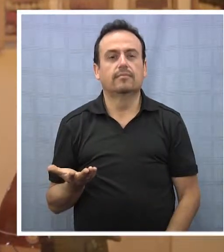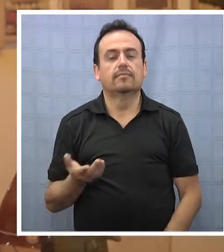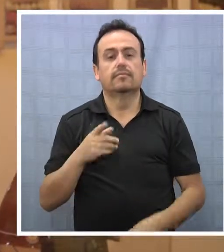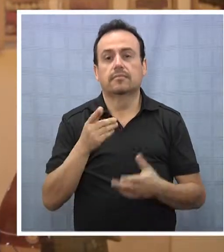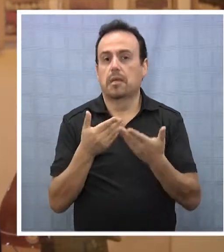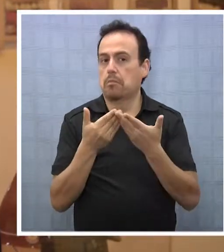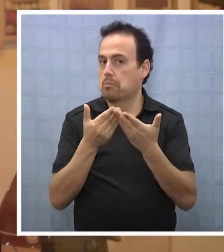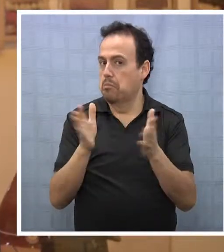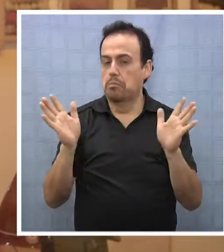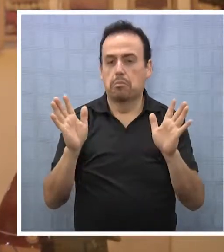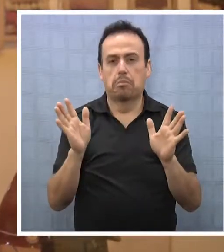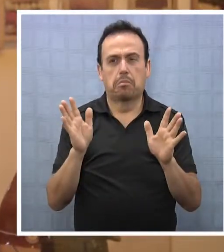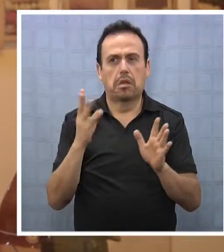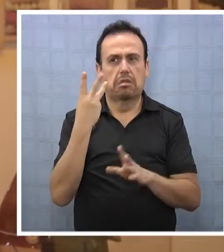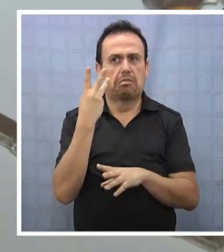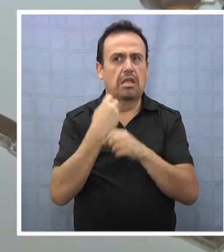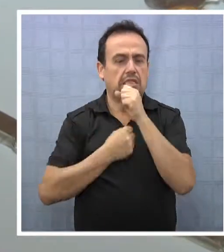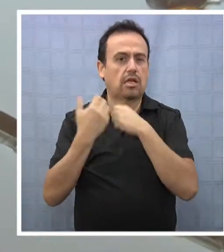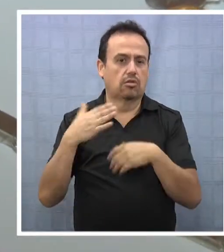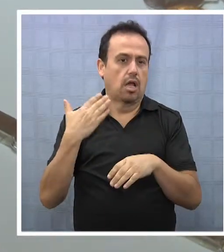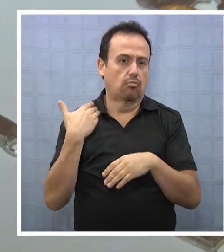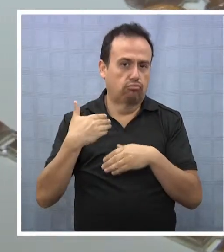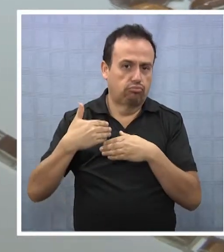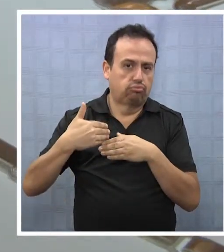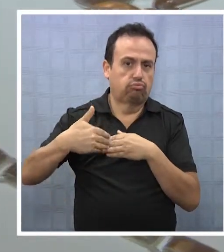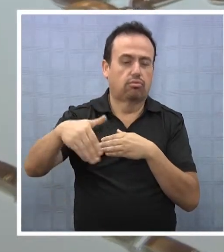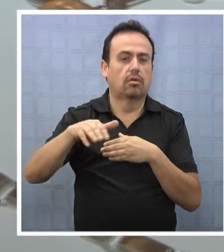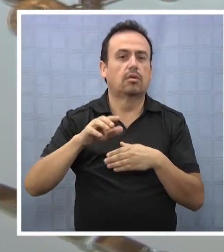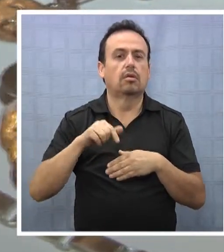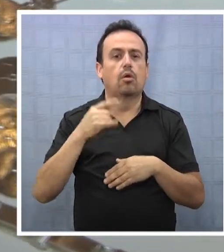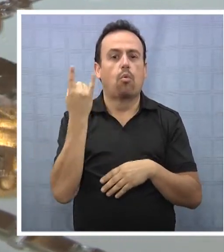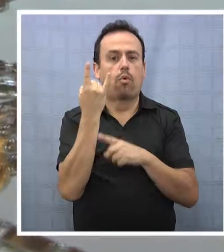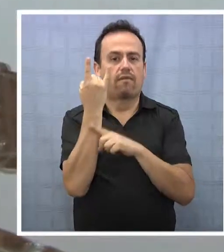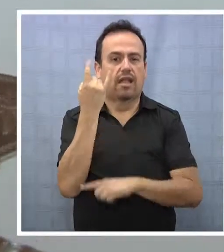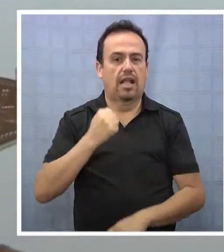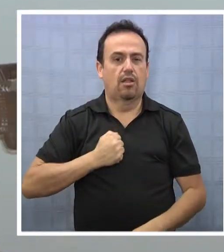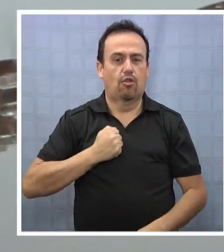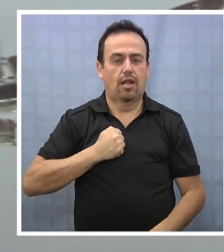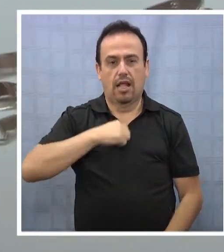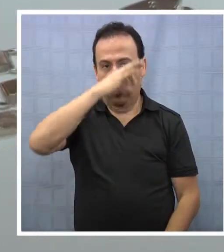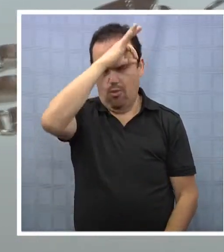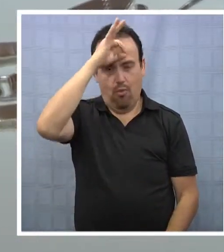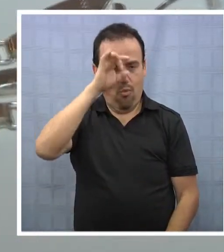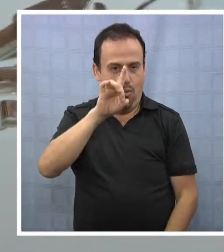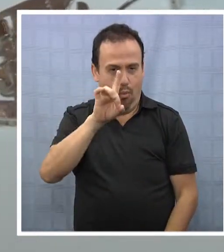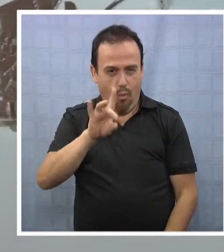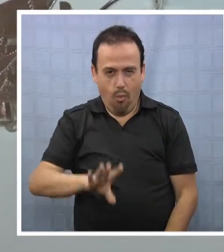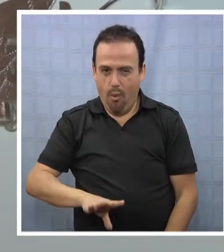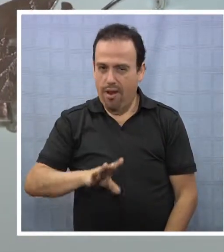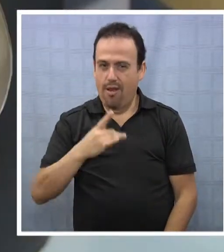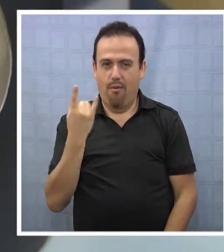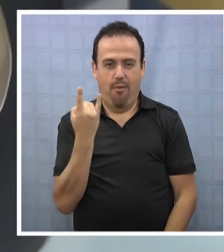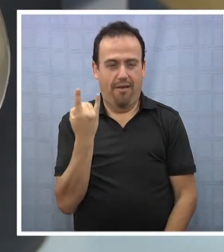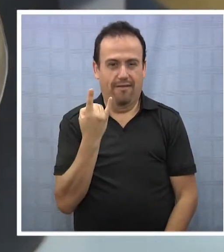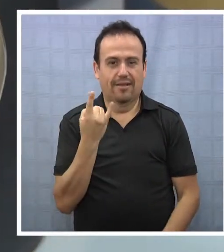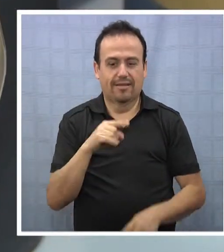la cual está instalada hace alrededor de tres años. La Universidad Católica de Temuco es la única universidad de Chile que mantiene un puesto de venta